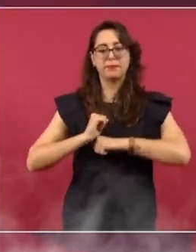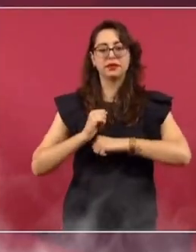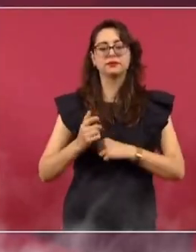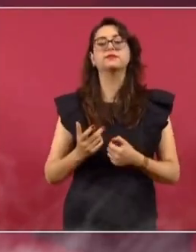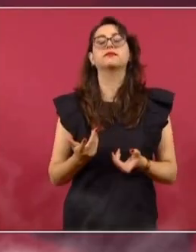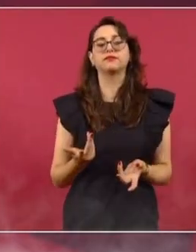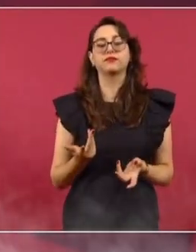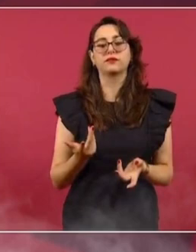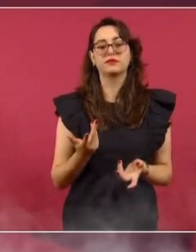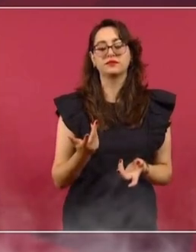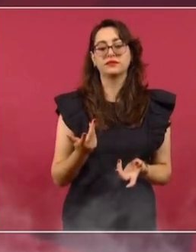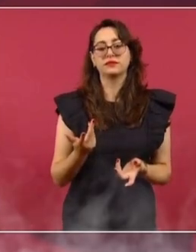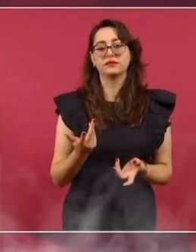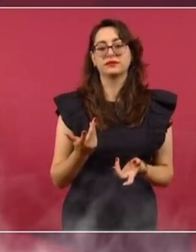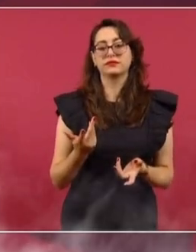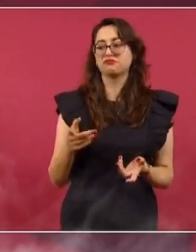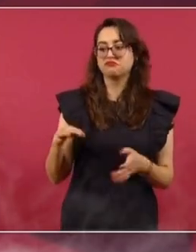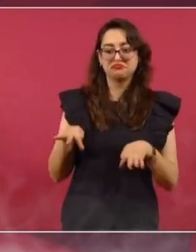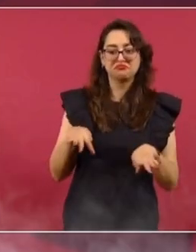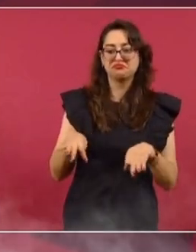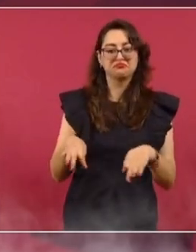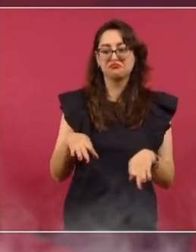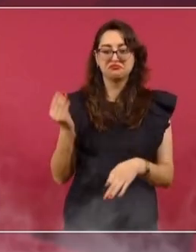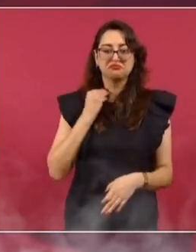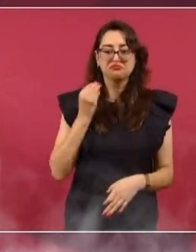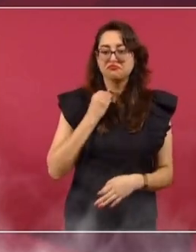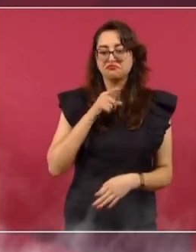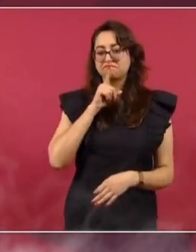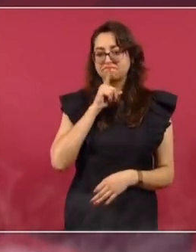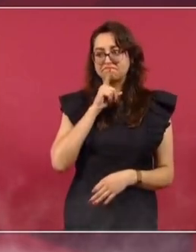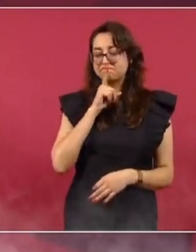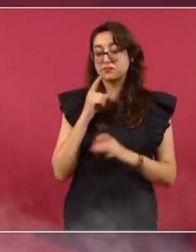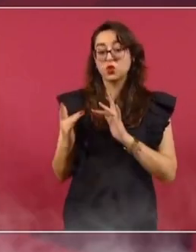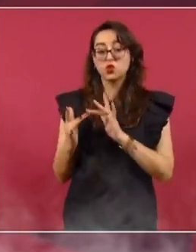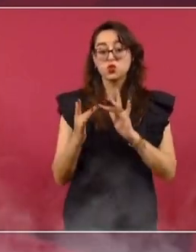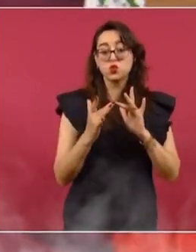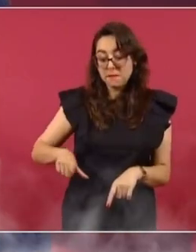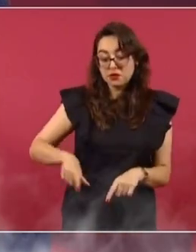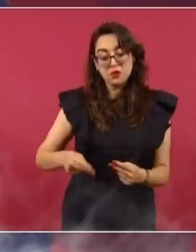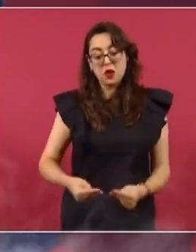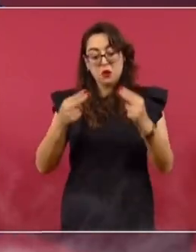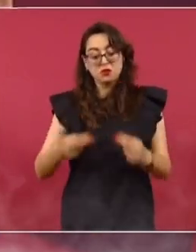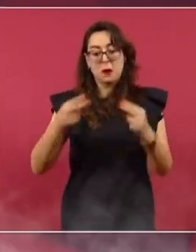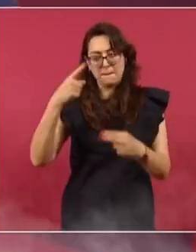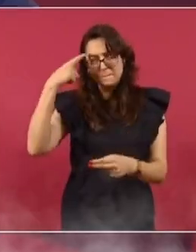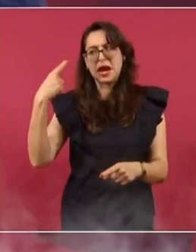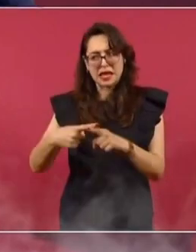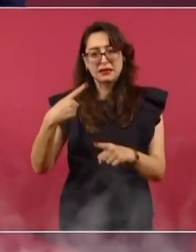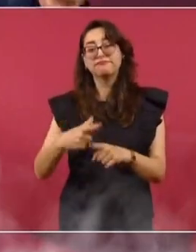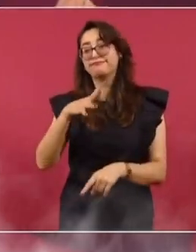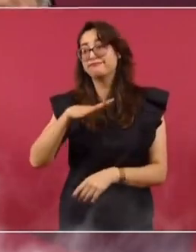esencial en su labor son las relaciones públicas, el llamado lobby. Por eso